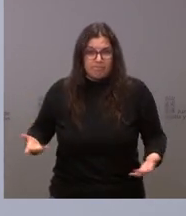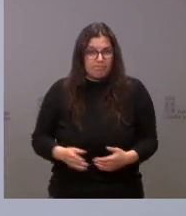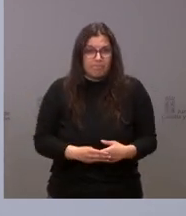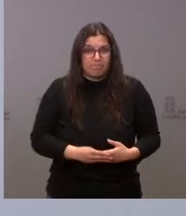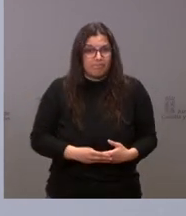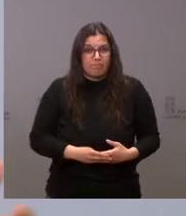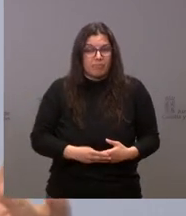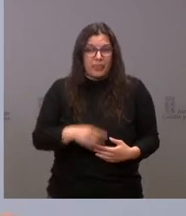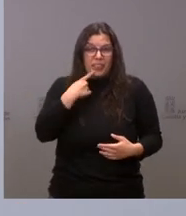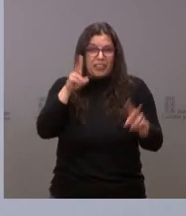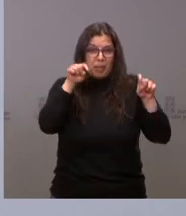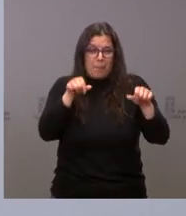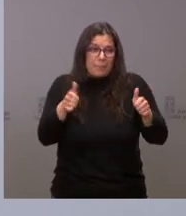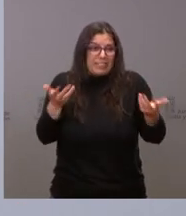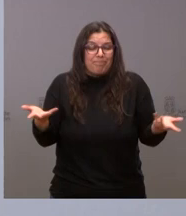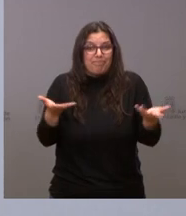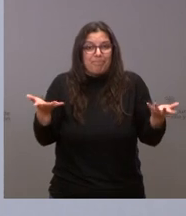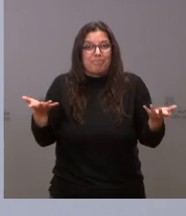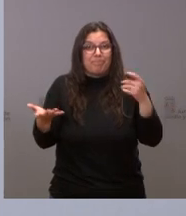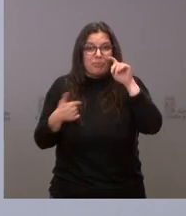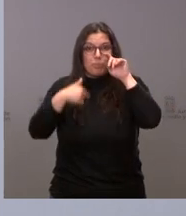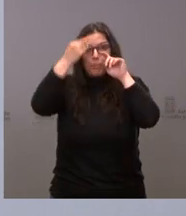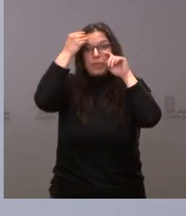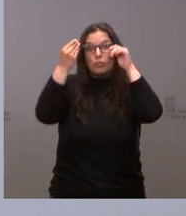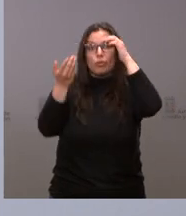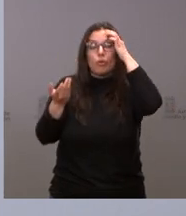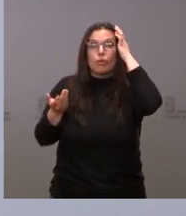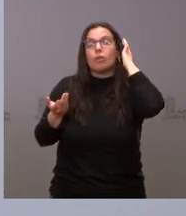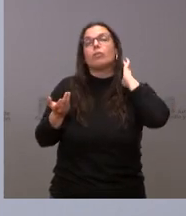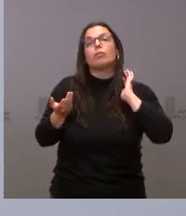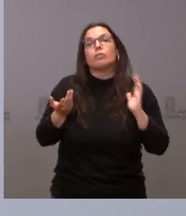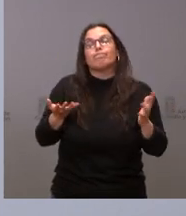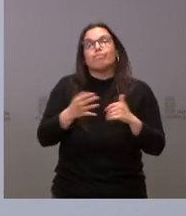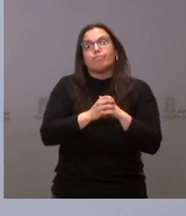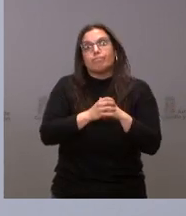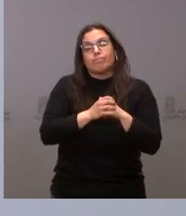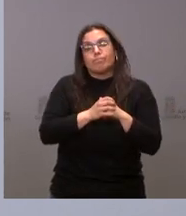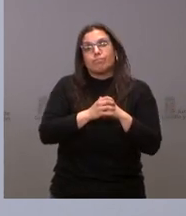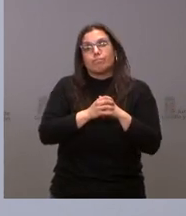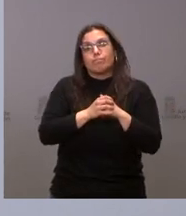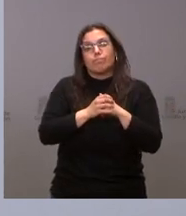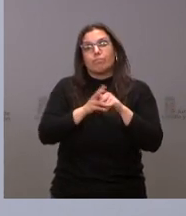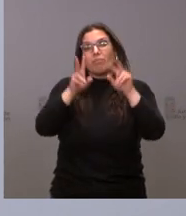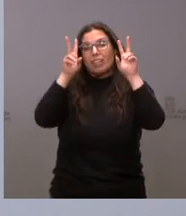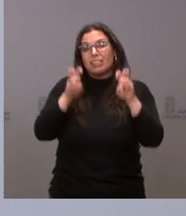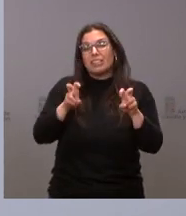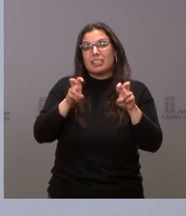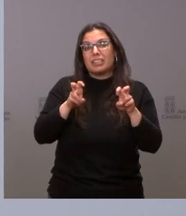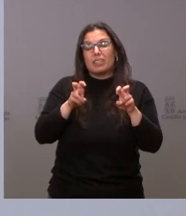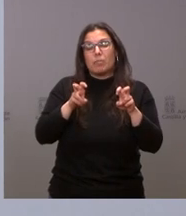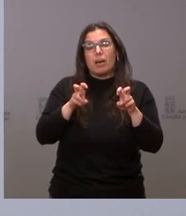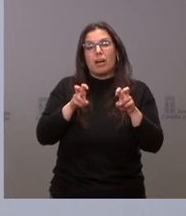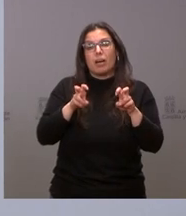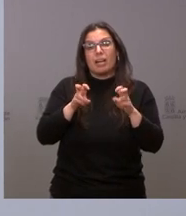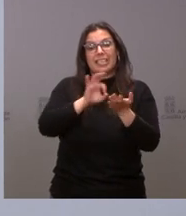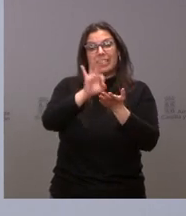nada más que decir yo creo que en fin respecto de el fortalecimiento de